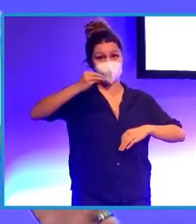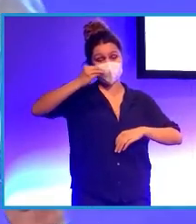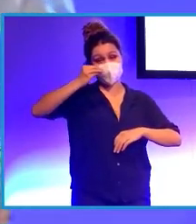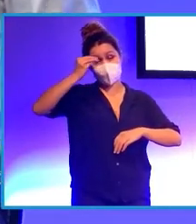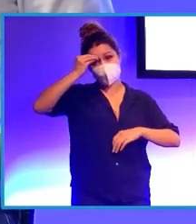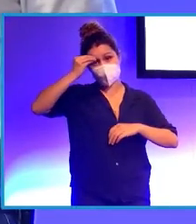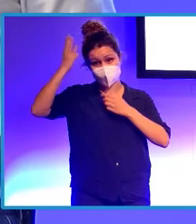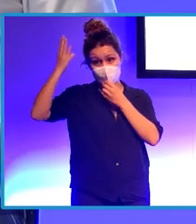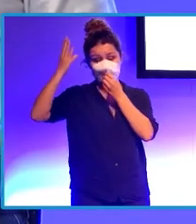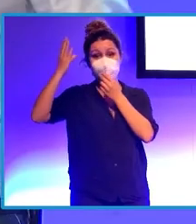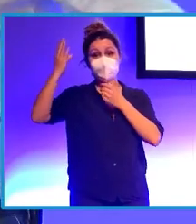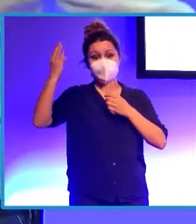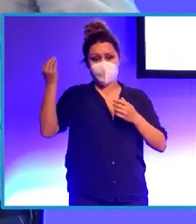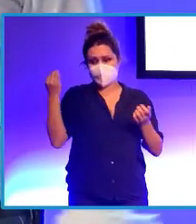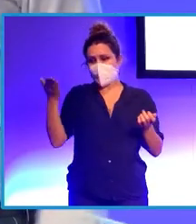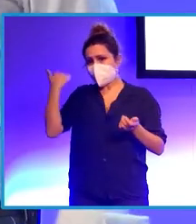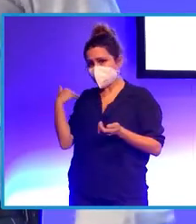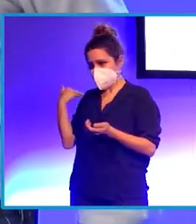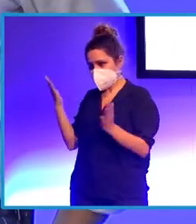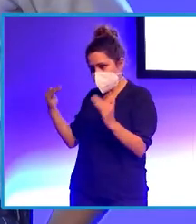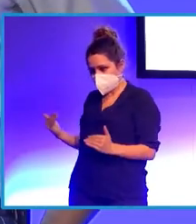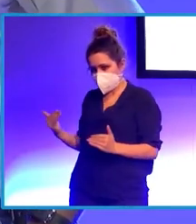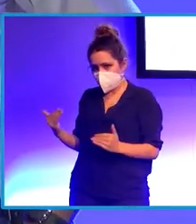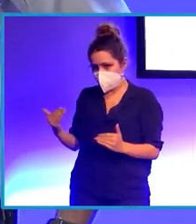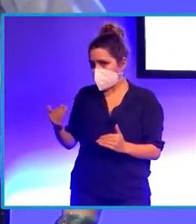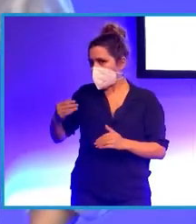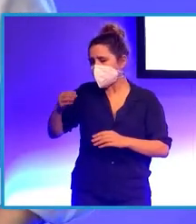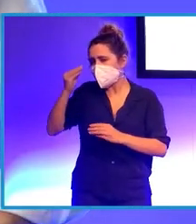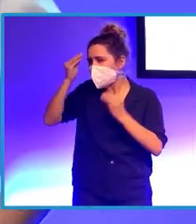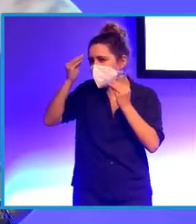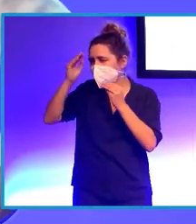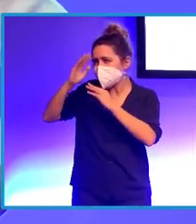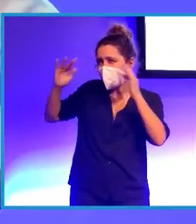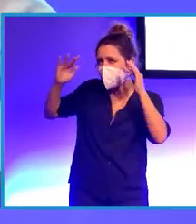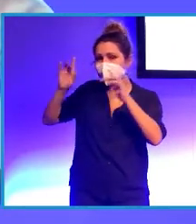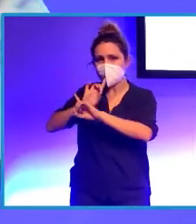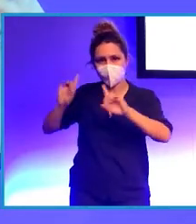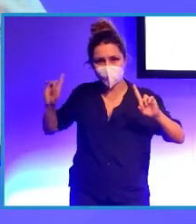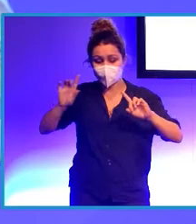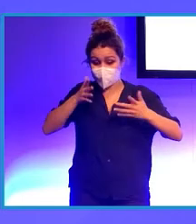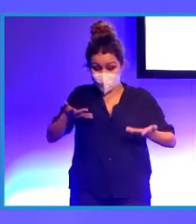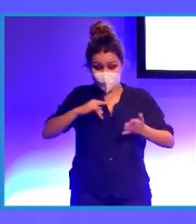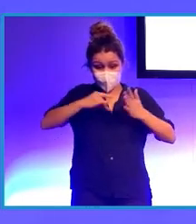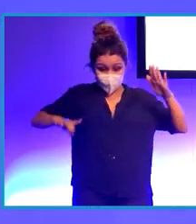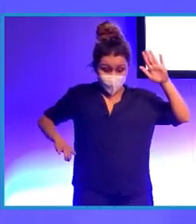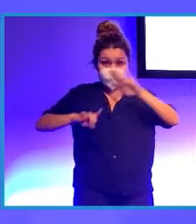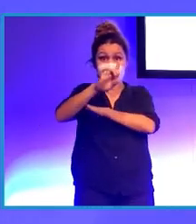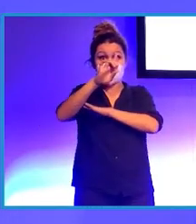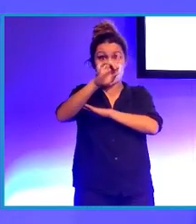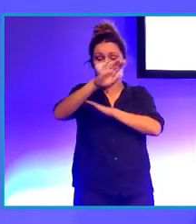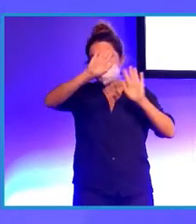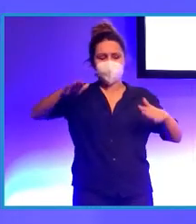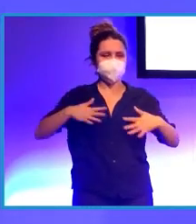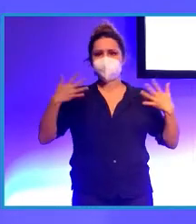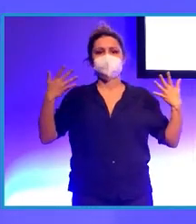esperaba. Pero claro, los avances tecnológicos son tantos que de repente nos vemos inmersos en esto,